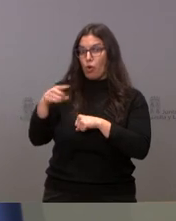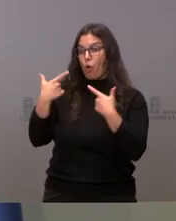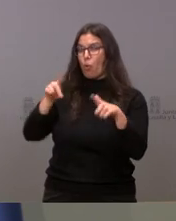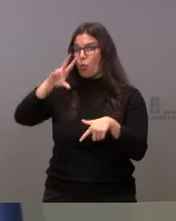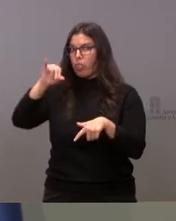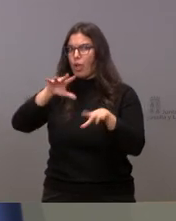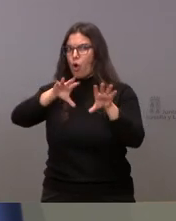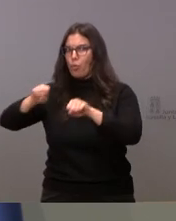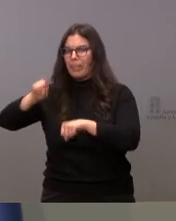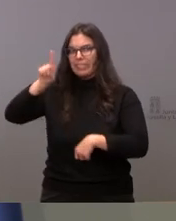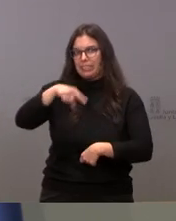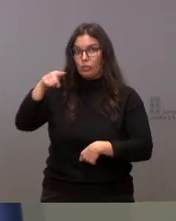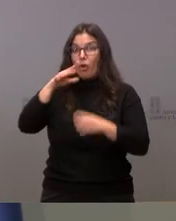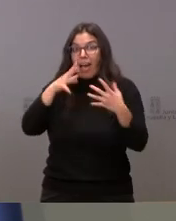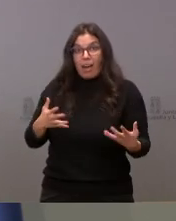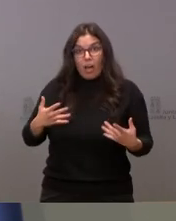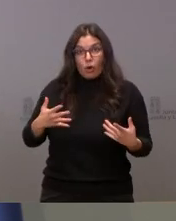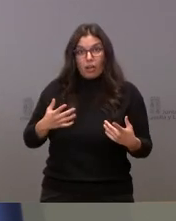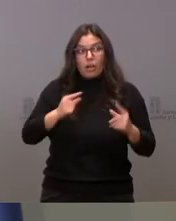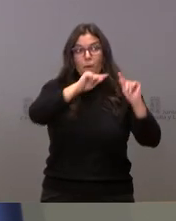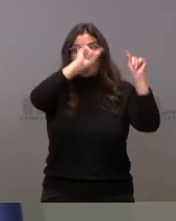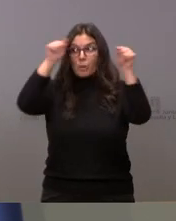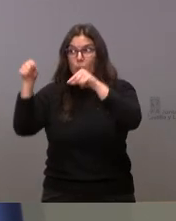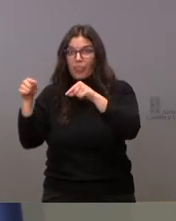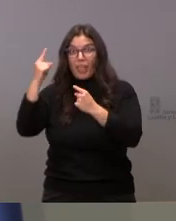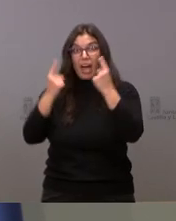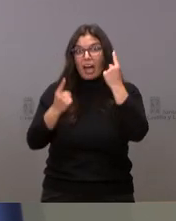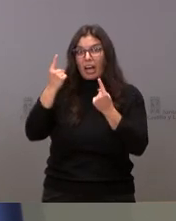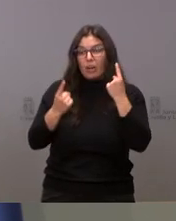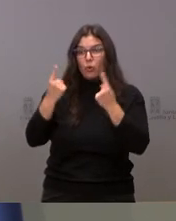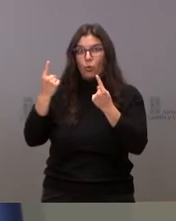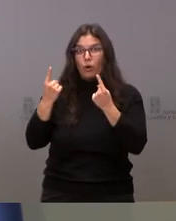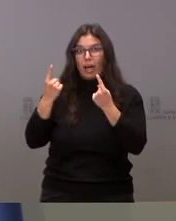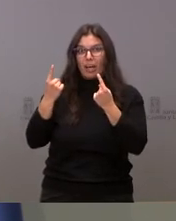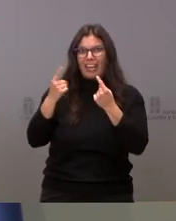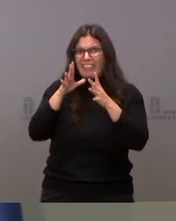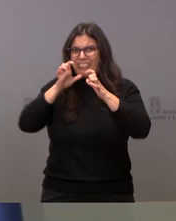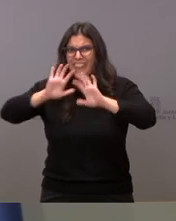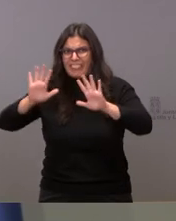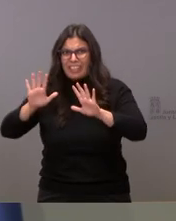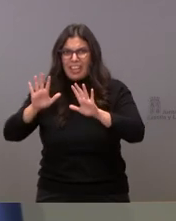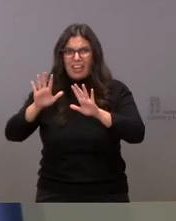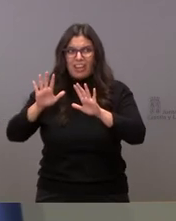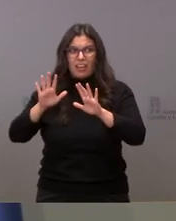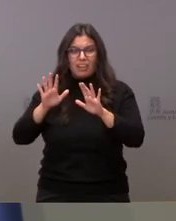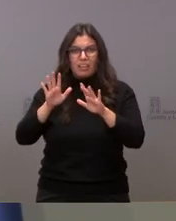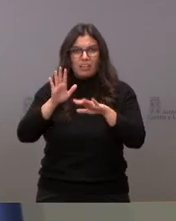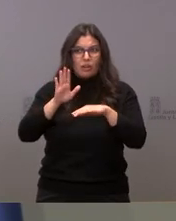provincias nos obliga a ir más allá de donde estamos en esta semana.